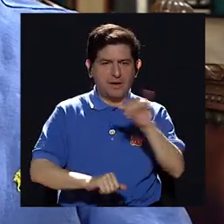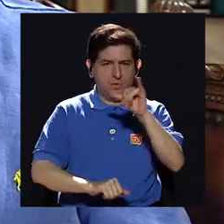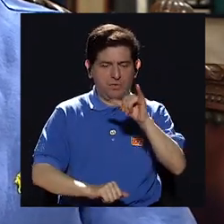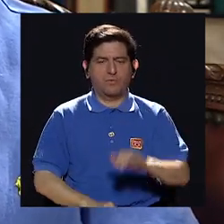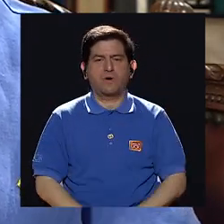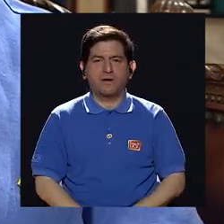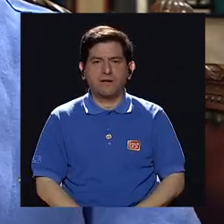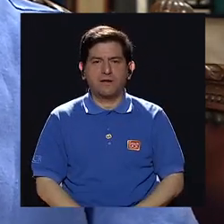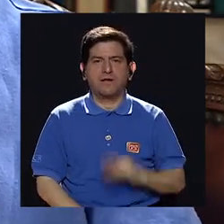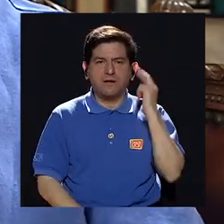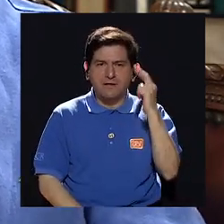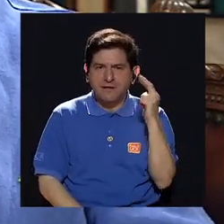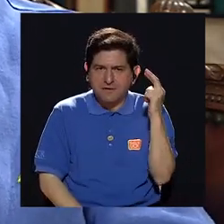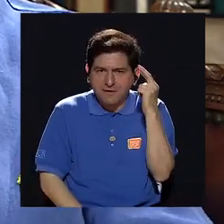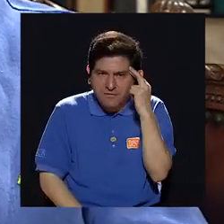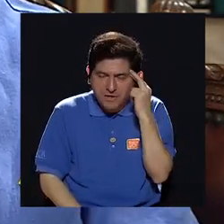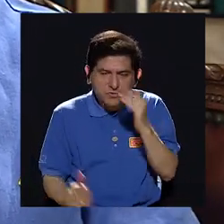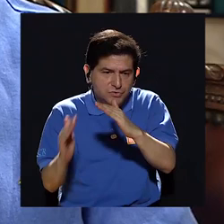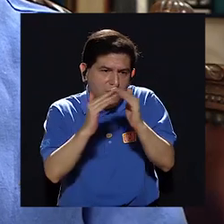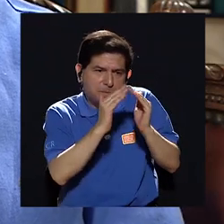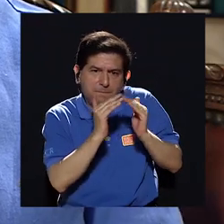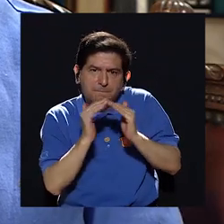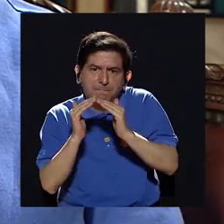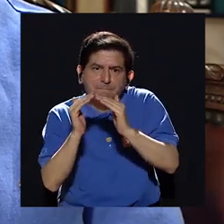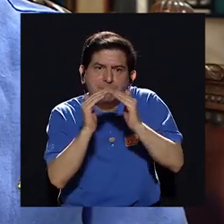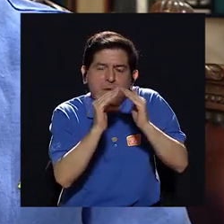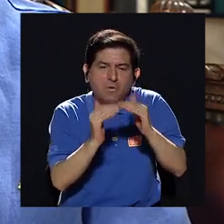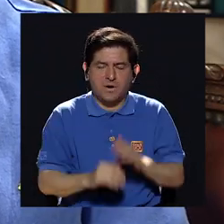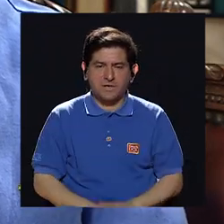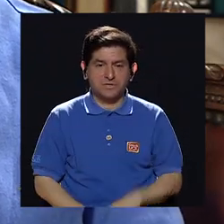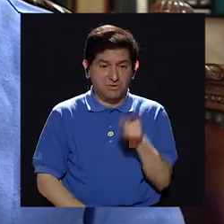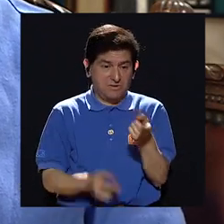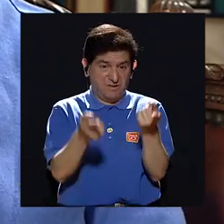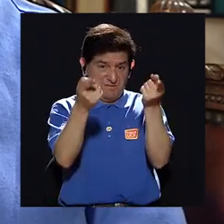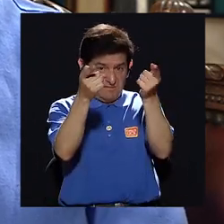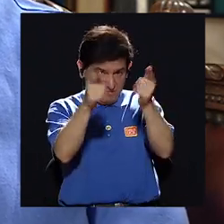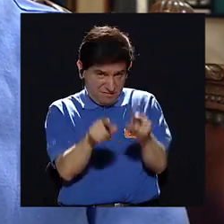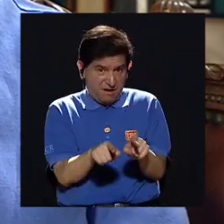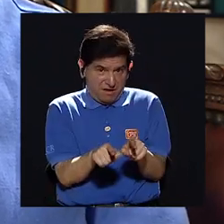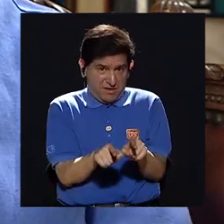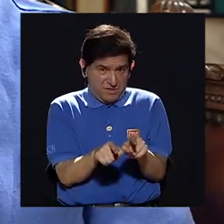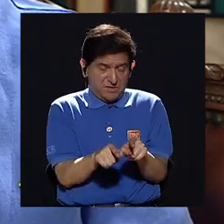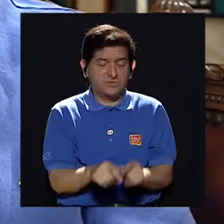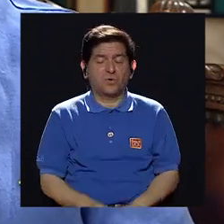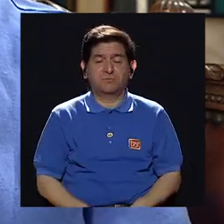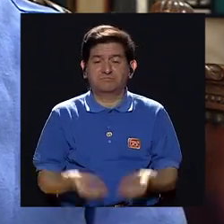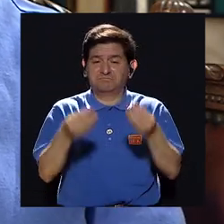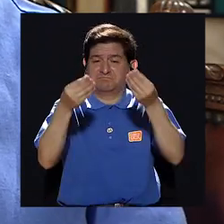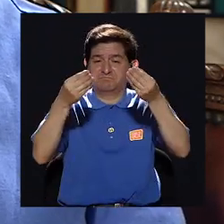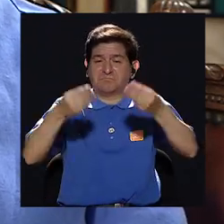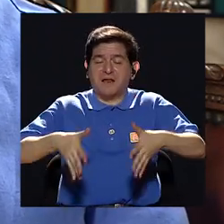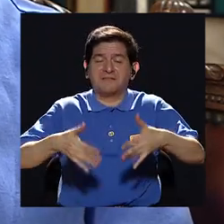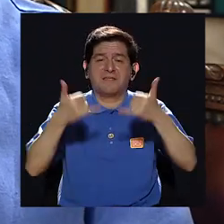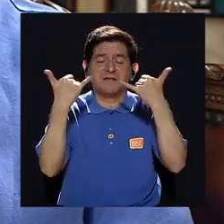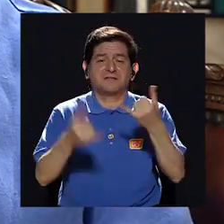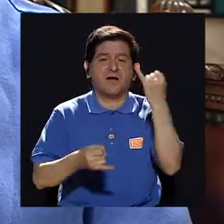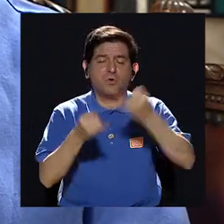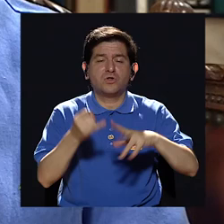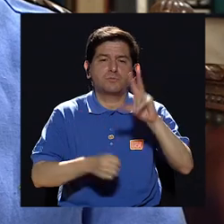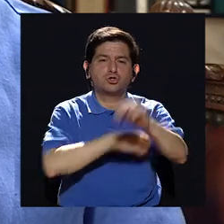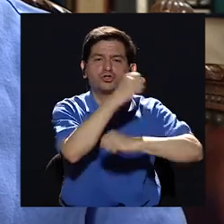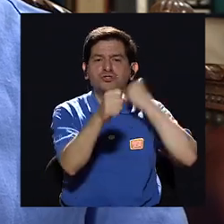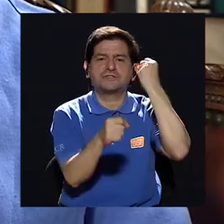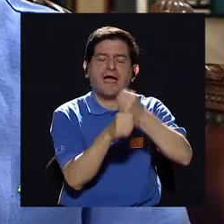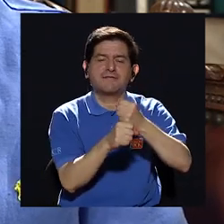parte también de que esa población es una población perdida en los últimos